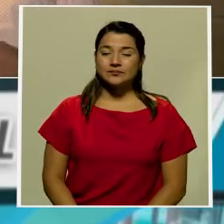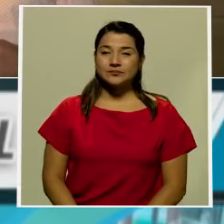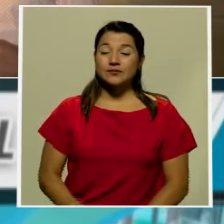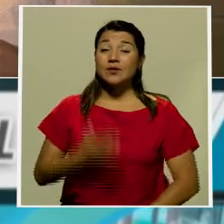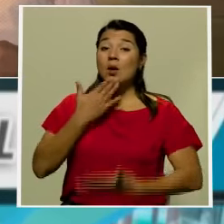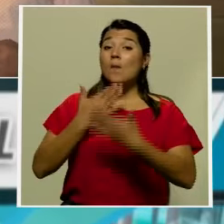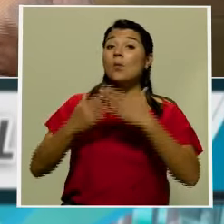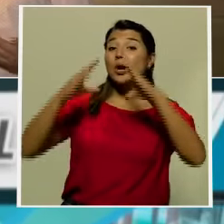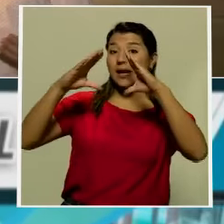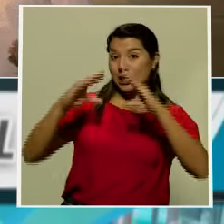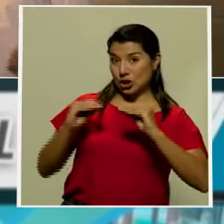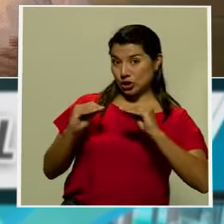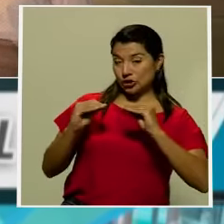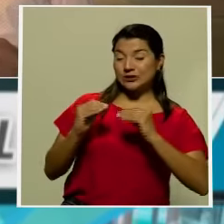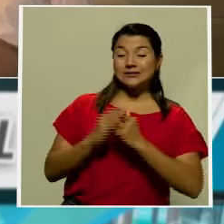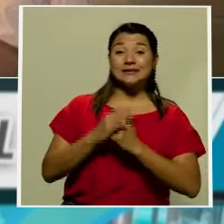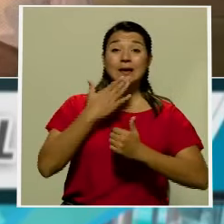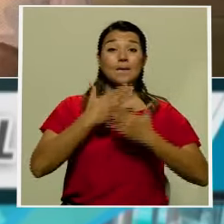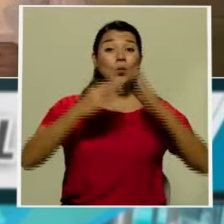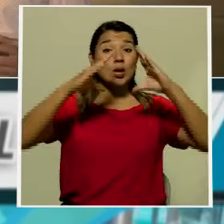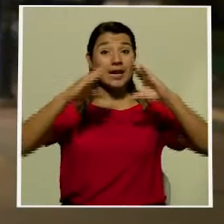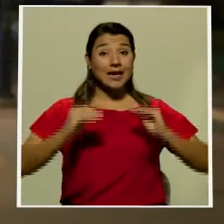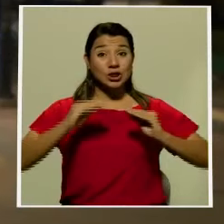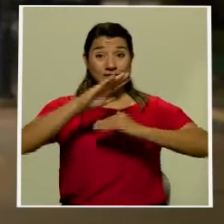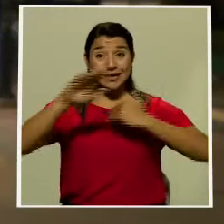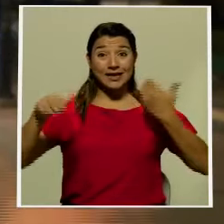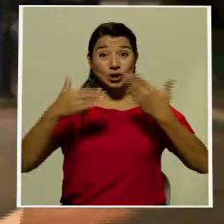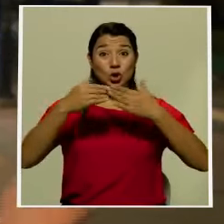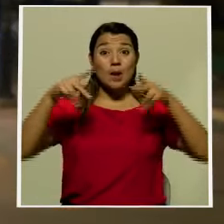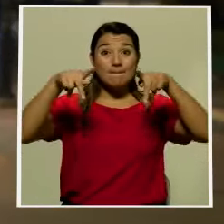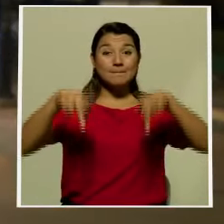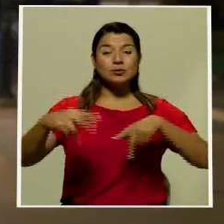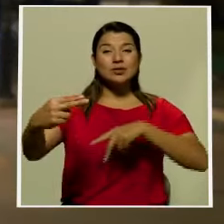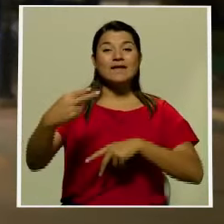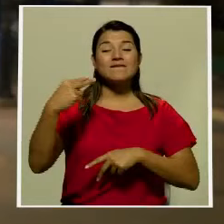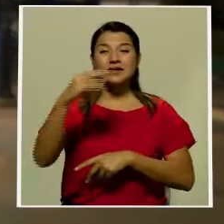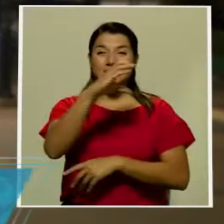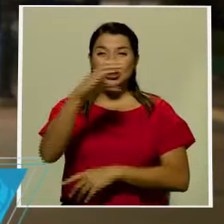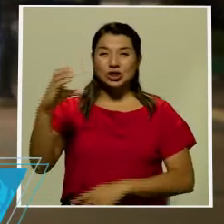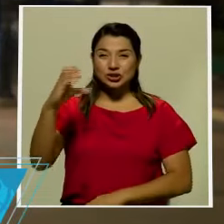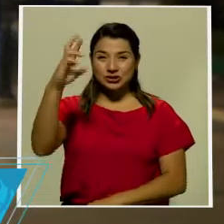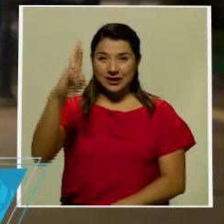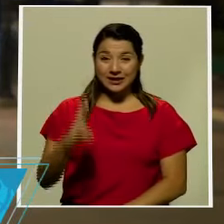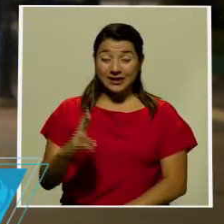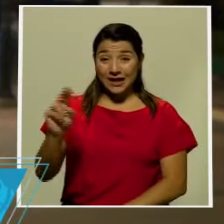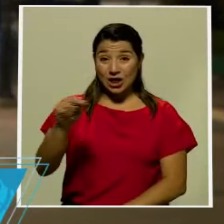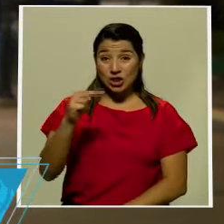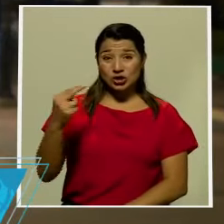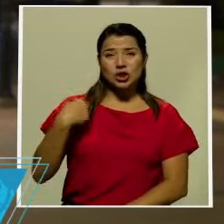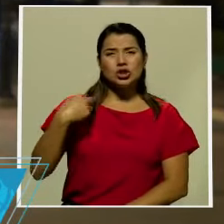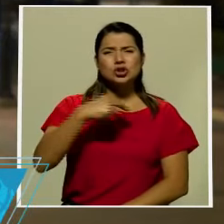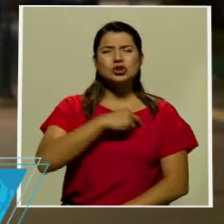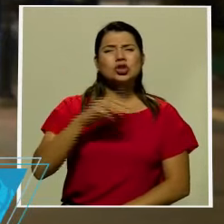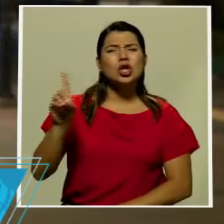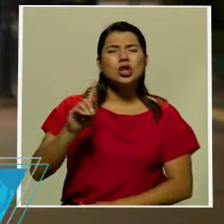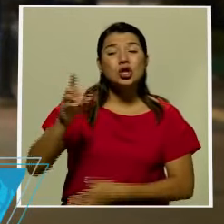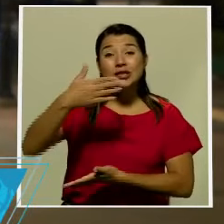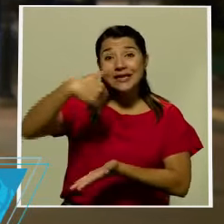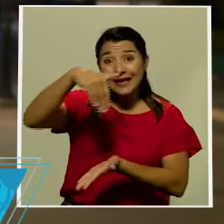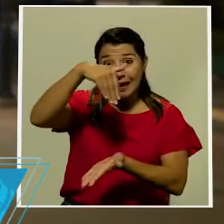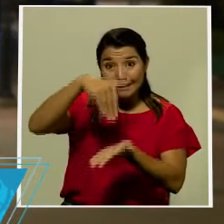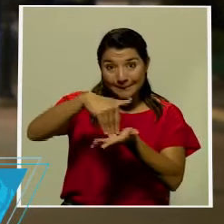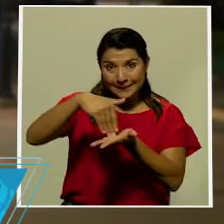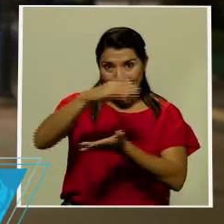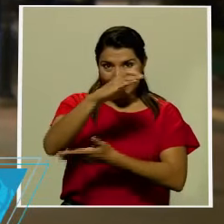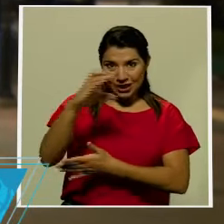Buenas noches Ernesto y buenas noches a todos los televidentes de Costa Rica Noticias Nosotros acá en el centro de la capital para hablar un poco